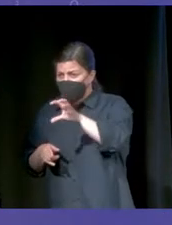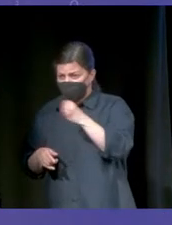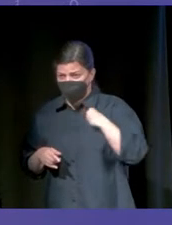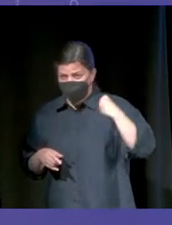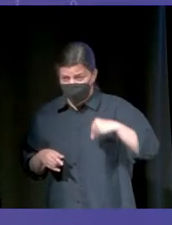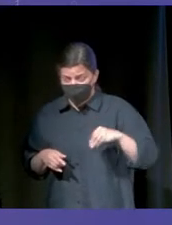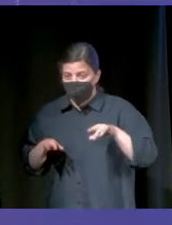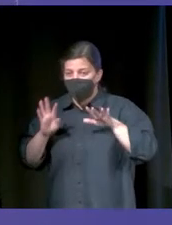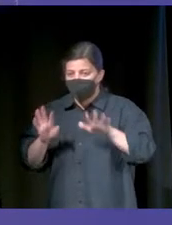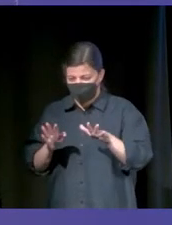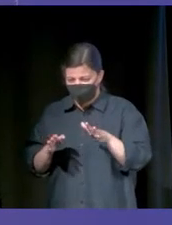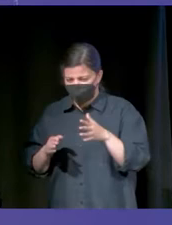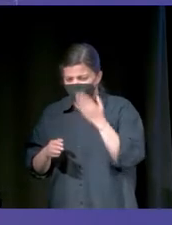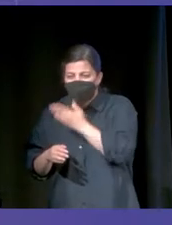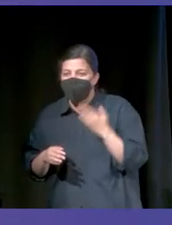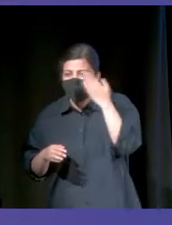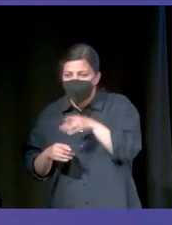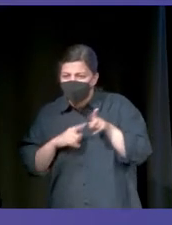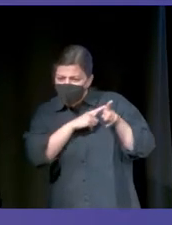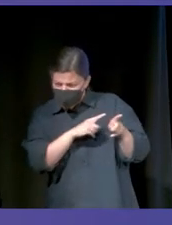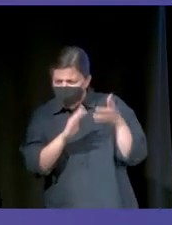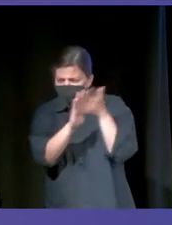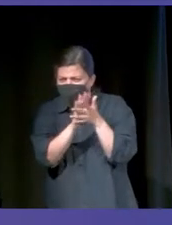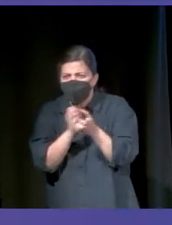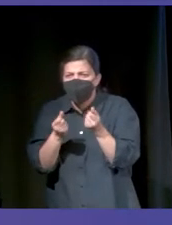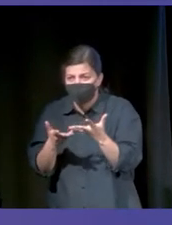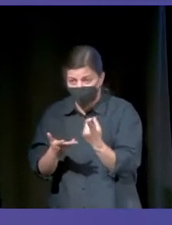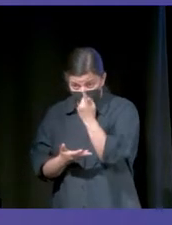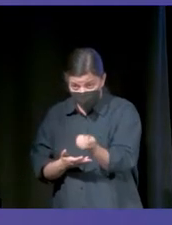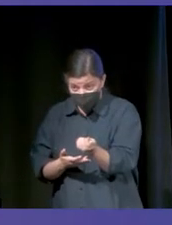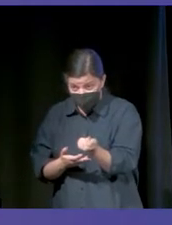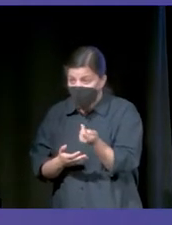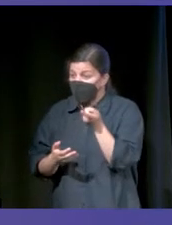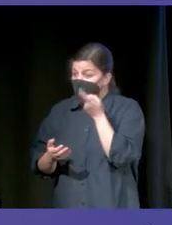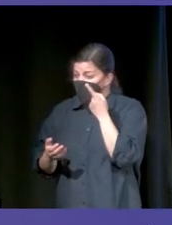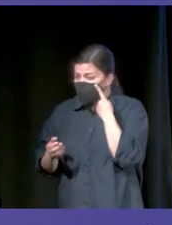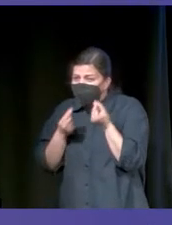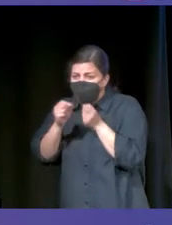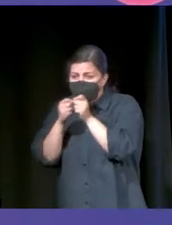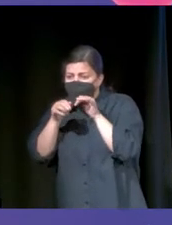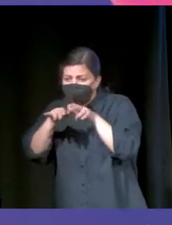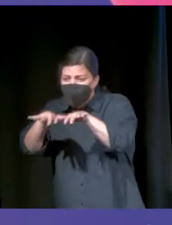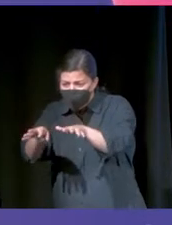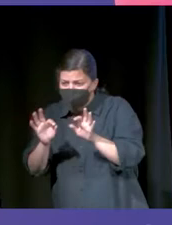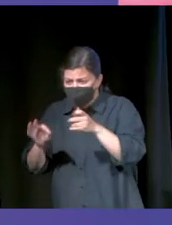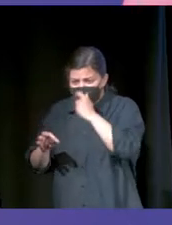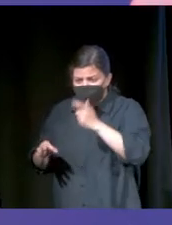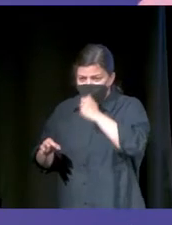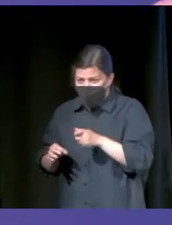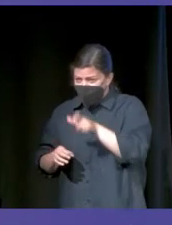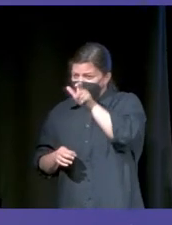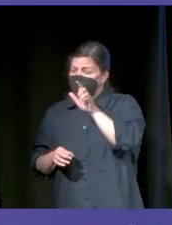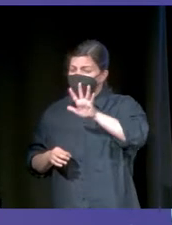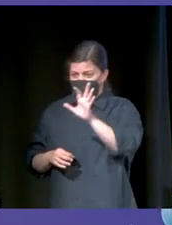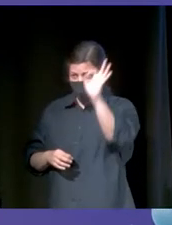dedicaron en vuestra escuela a contaros la gripe española? Cinco. Un día, ah, hubo una gripe, un virus, una pandemia, se cargó al 5% de la población.